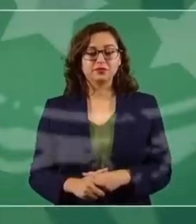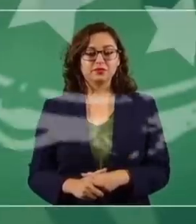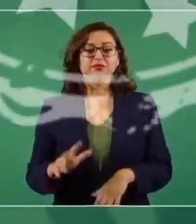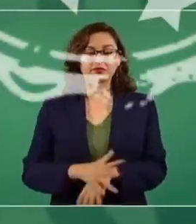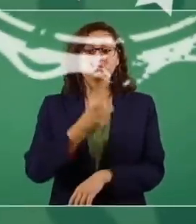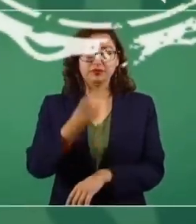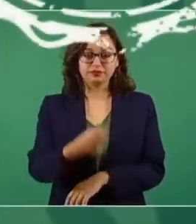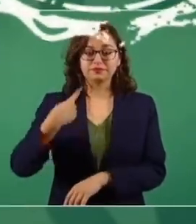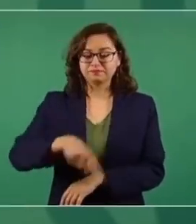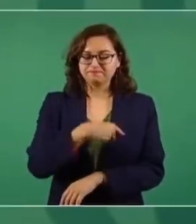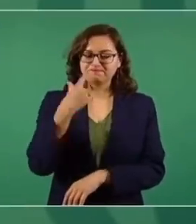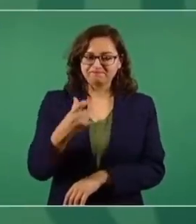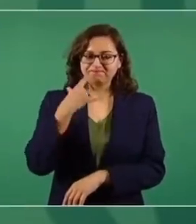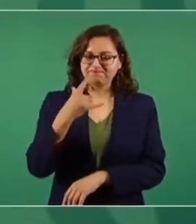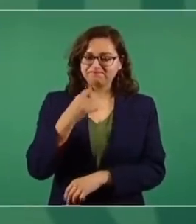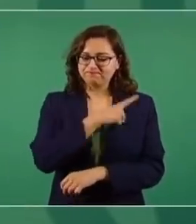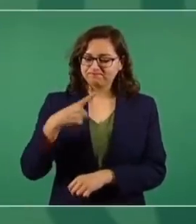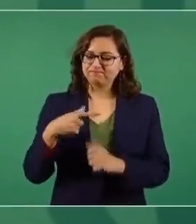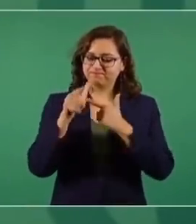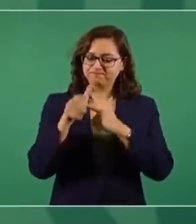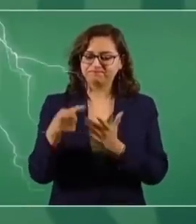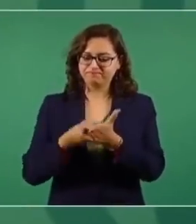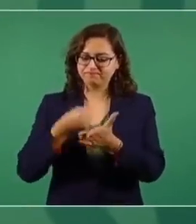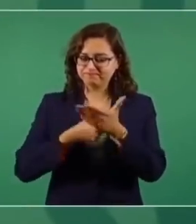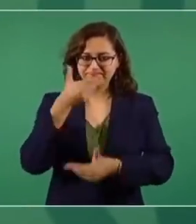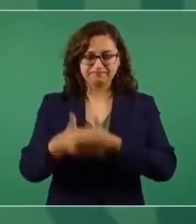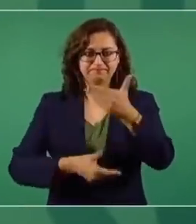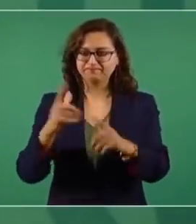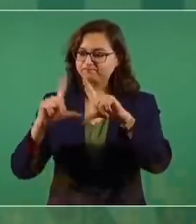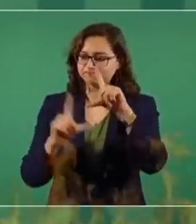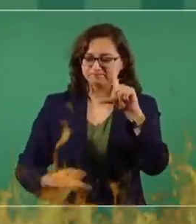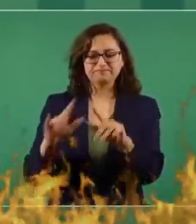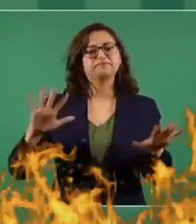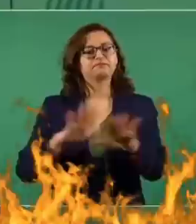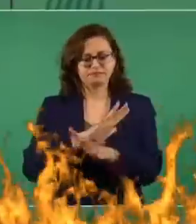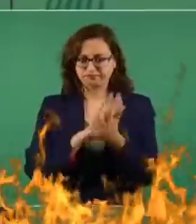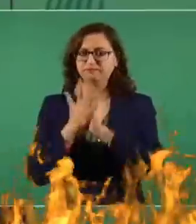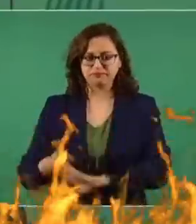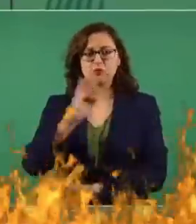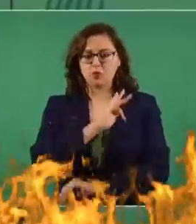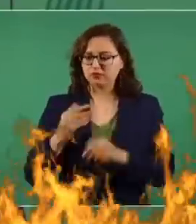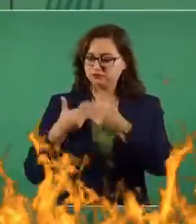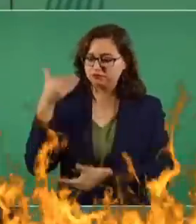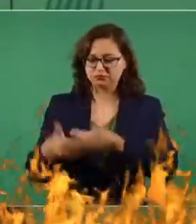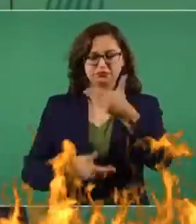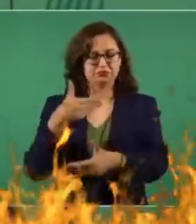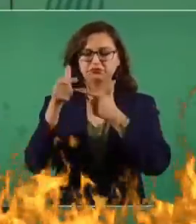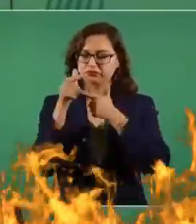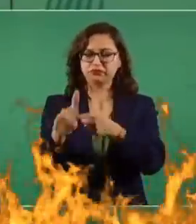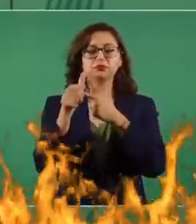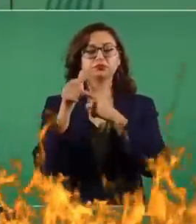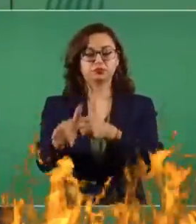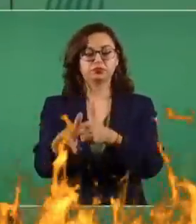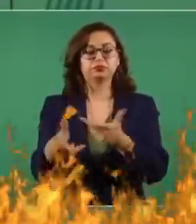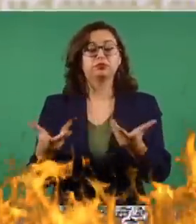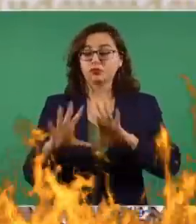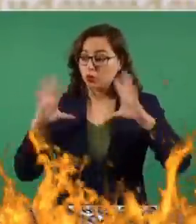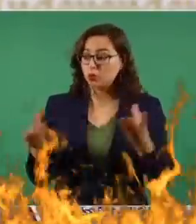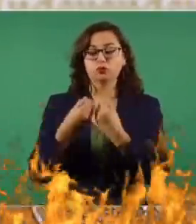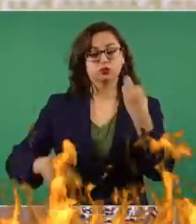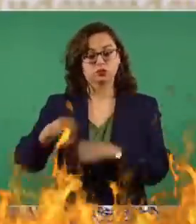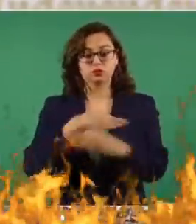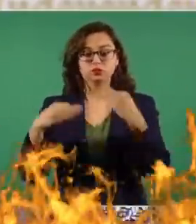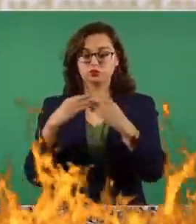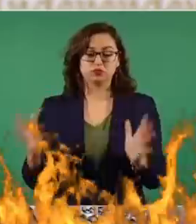Tenemos que seguir adelante, llevando a cabo la transformación, y se va avanzando, y vamos a seguir avanzando, y lo hacemos todos.